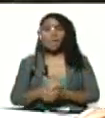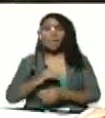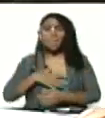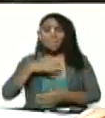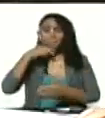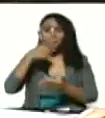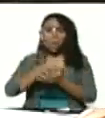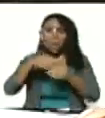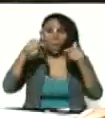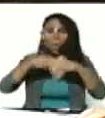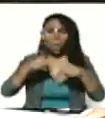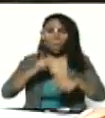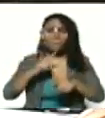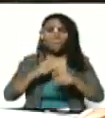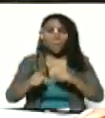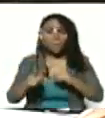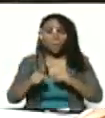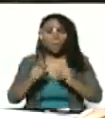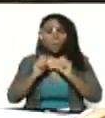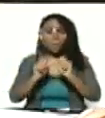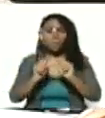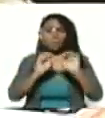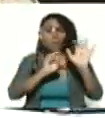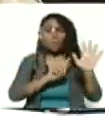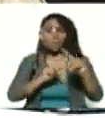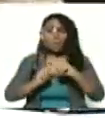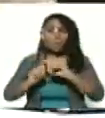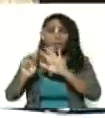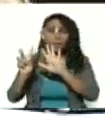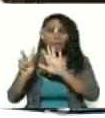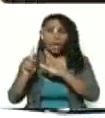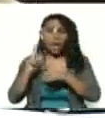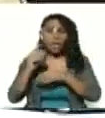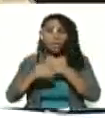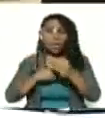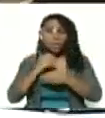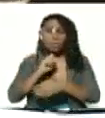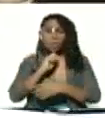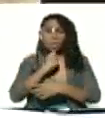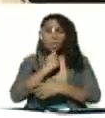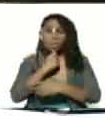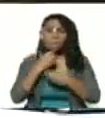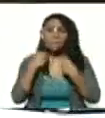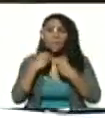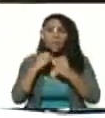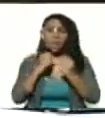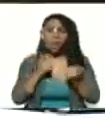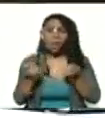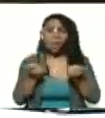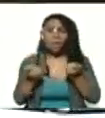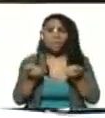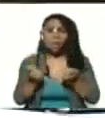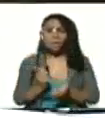llamar a partir de hoy pero mantenemos el 7 más 7 ha sido la clave para controlar